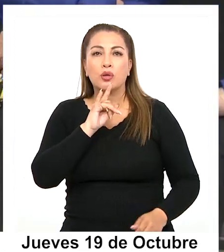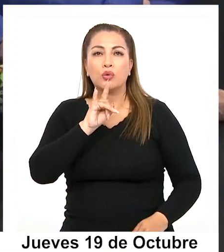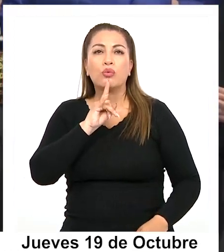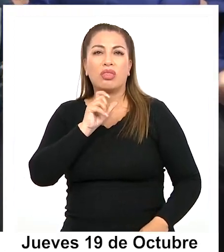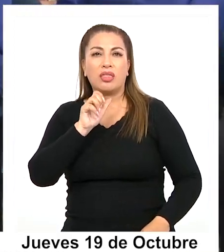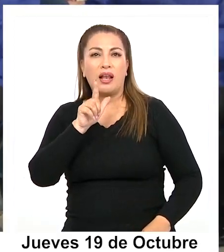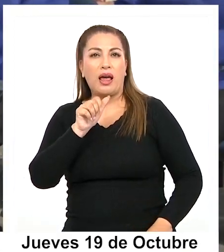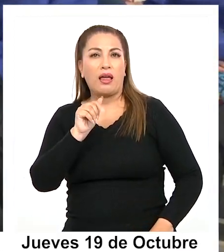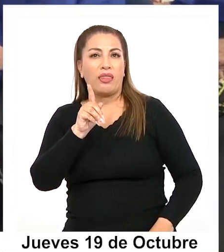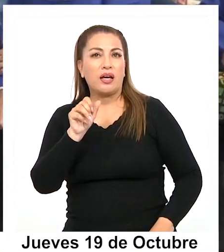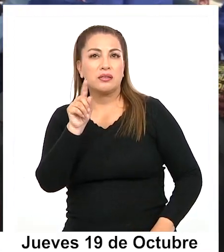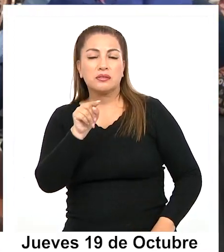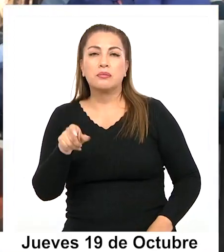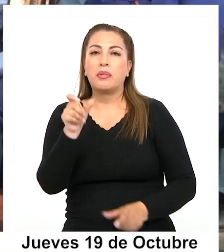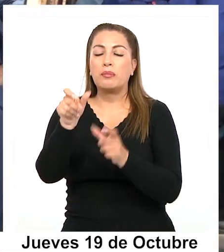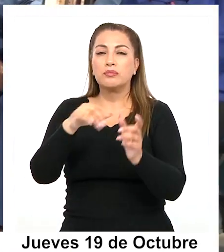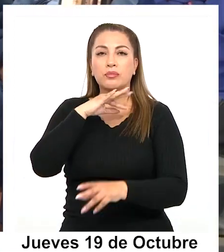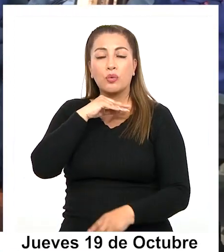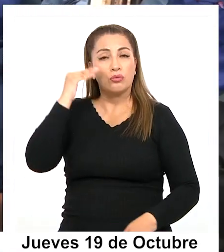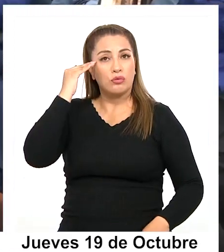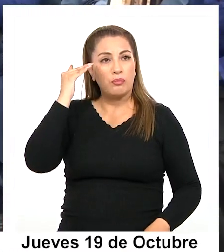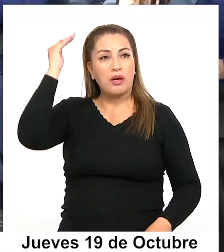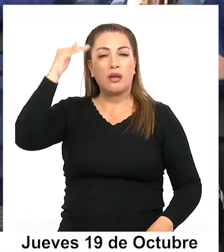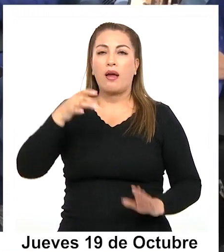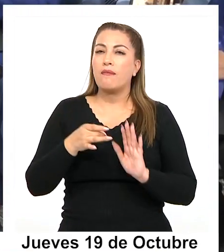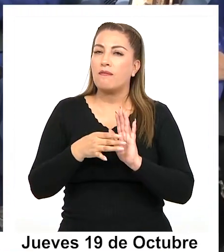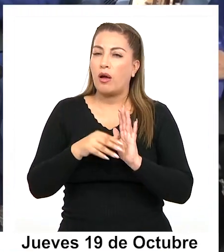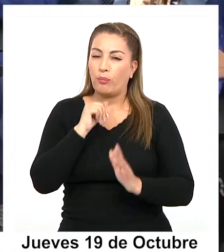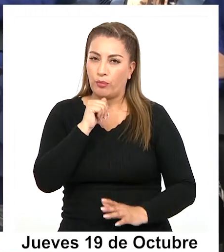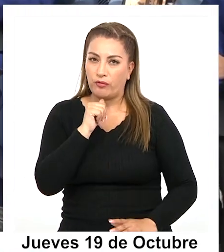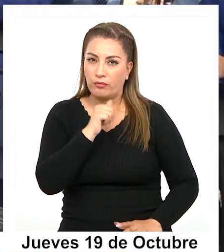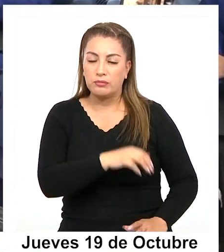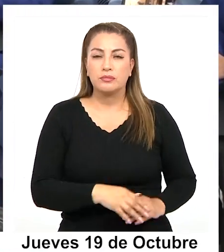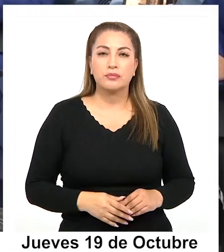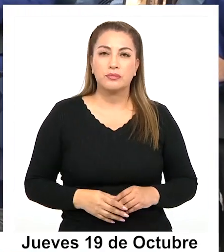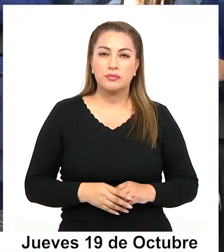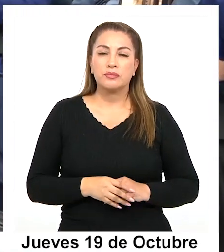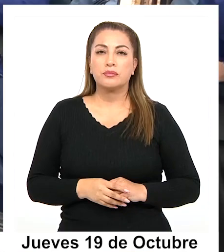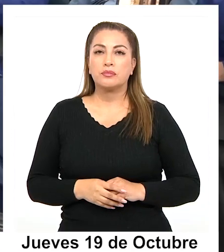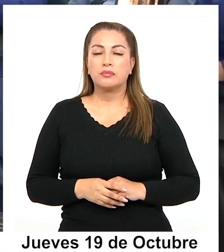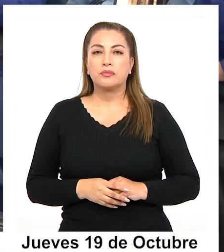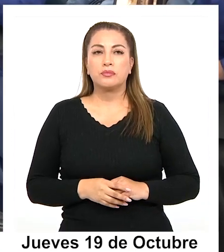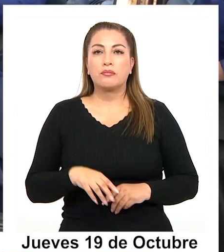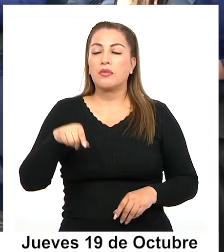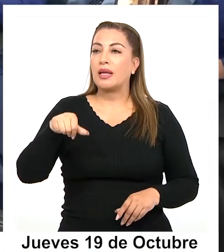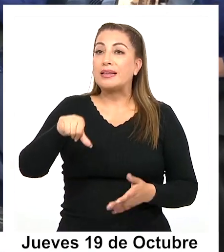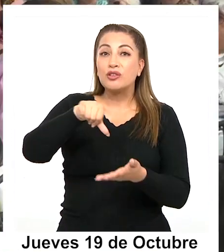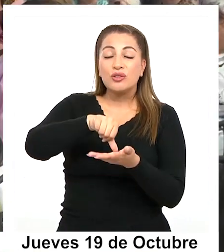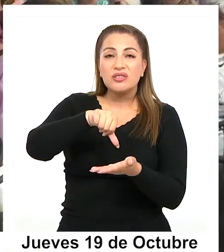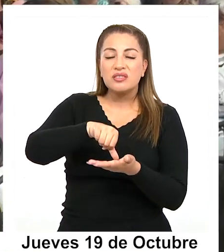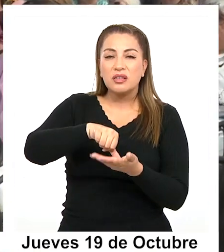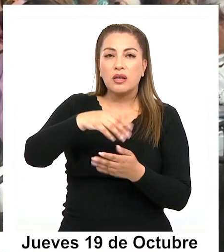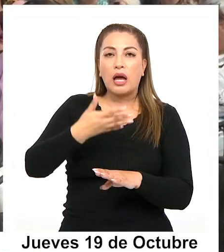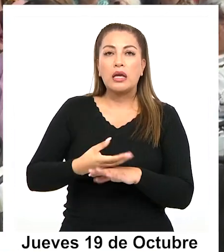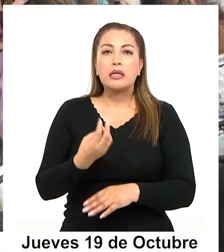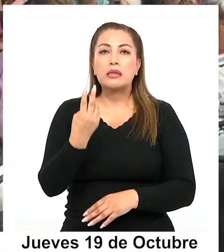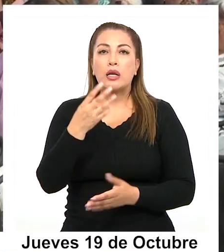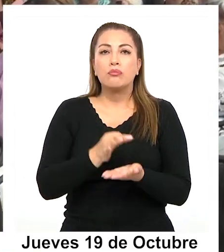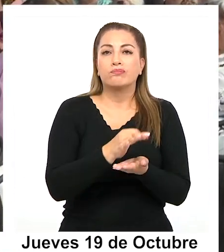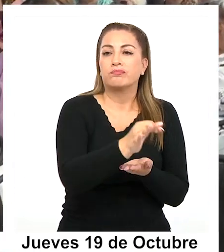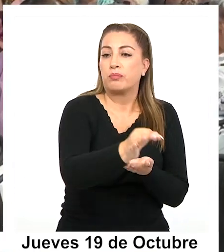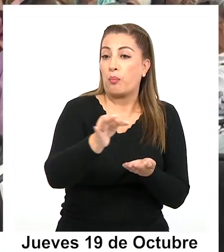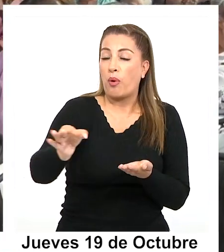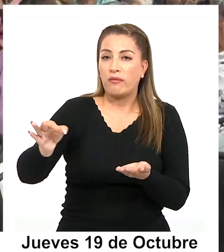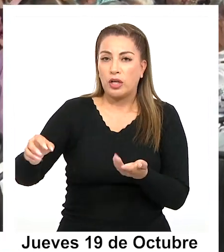opciones para la población adulta mayor más vulnerable. Centro de unos comunitario en tres comunas de la región